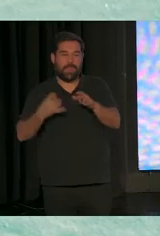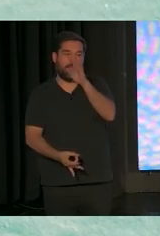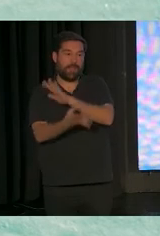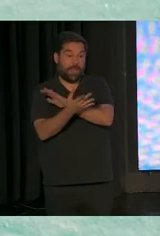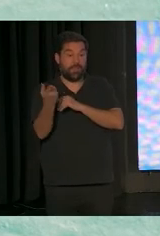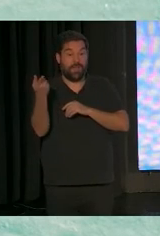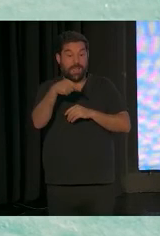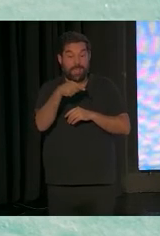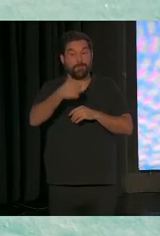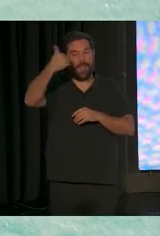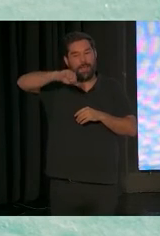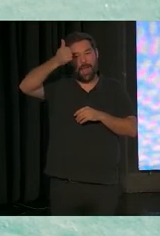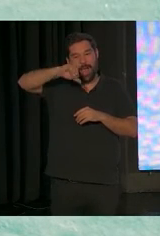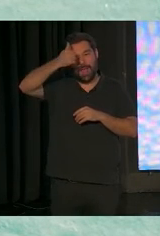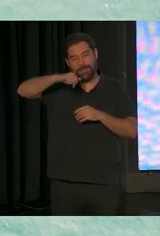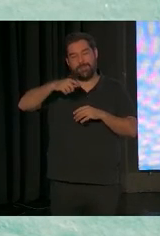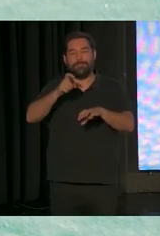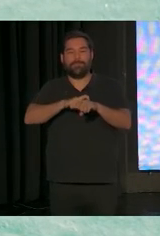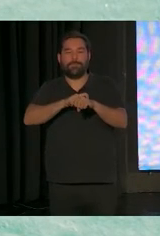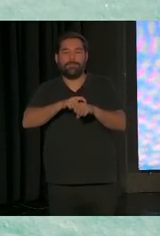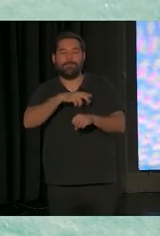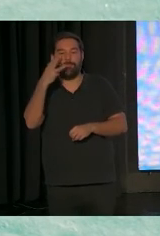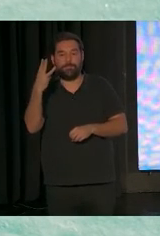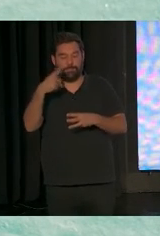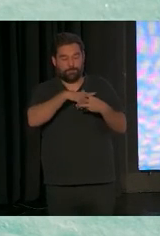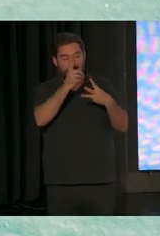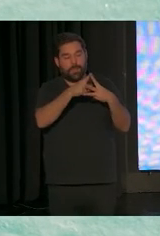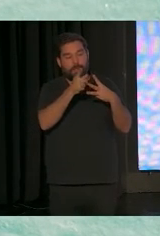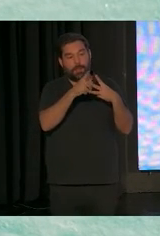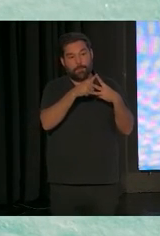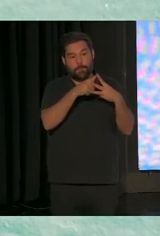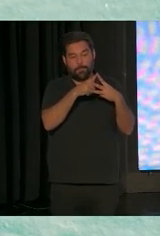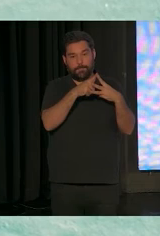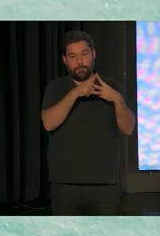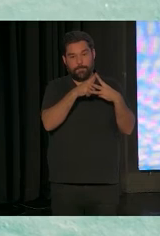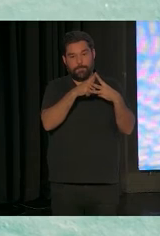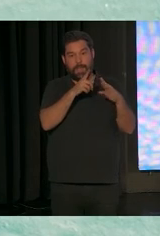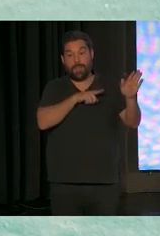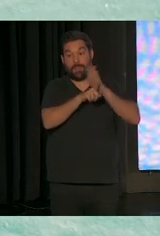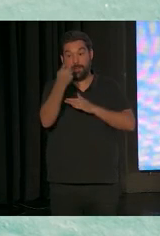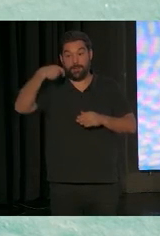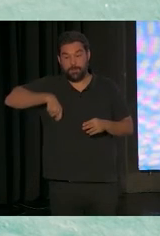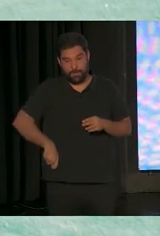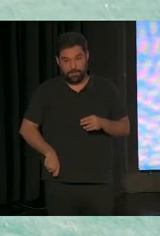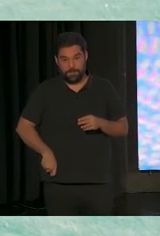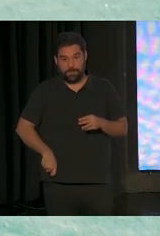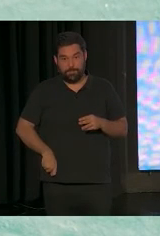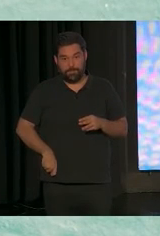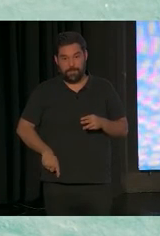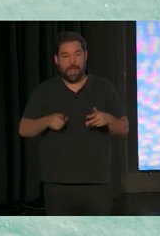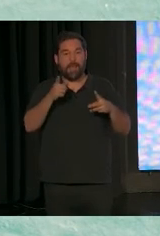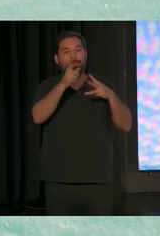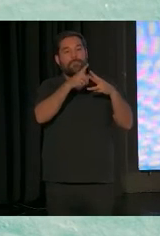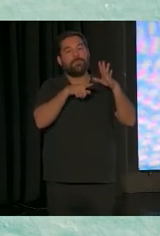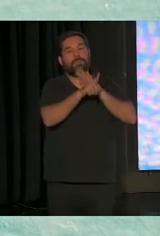haciendo es evaluar tres cosas. Por un lado, bueno, lo que decíamos, ¿no? El desarrollo profesional. ¿Cómo tiene que ser el